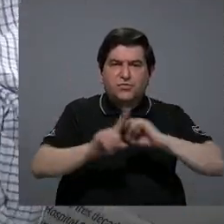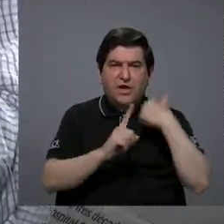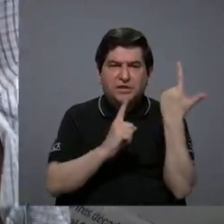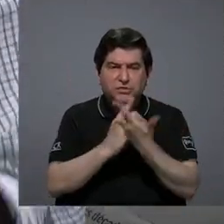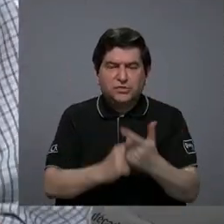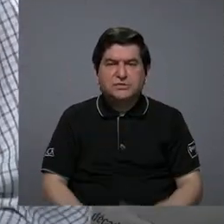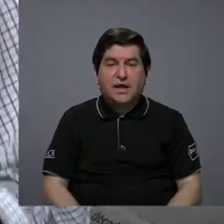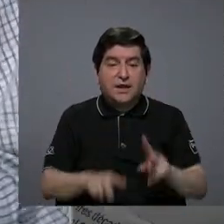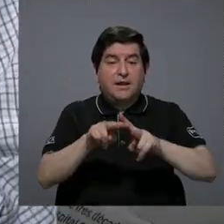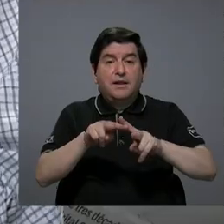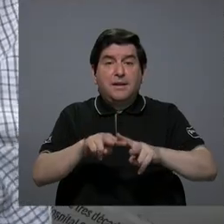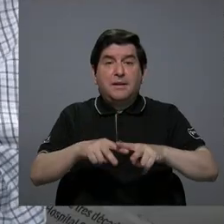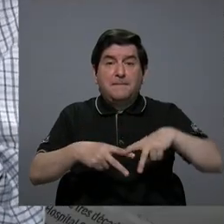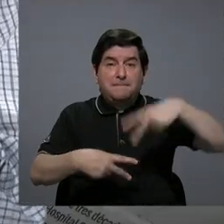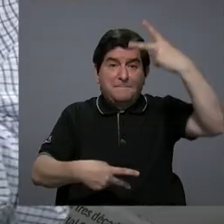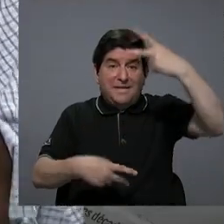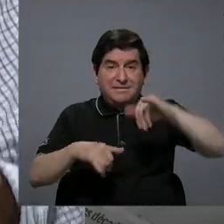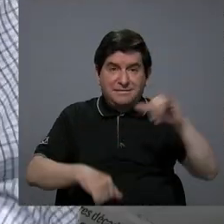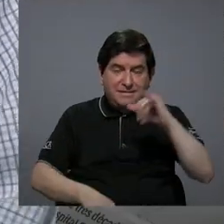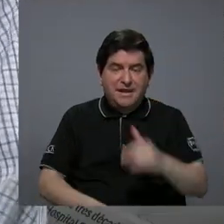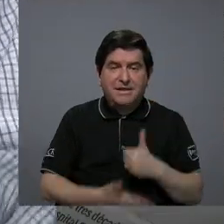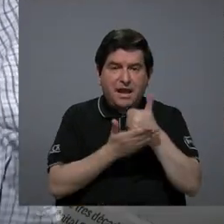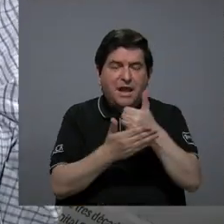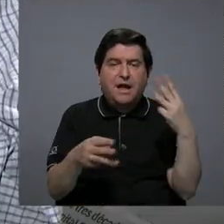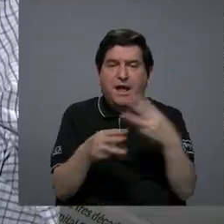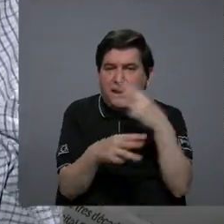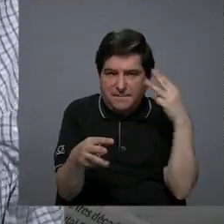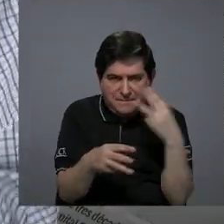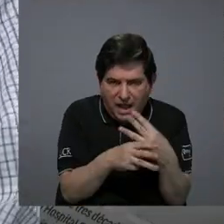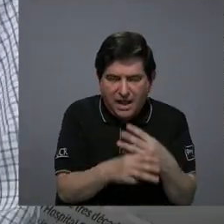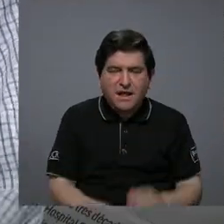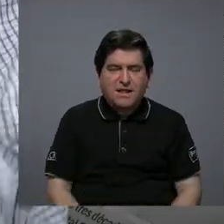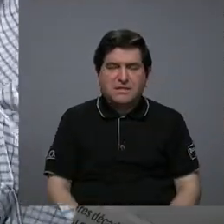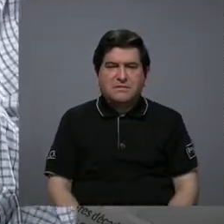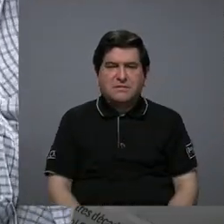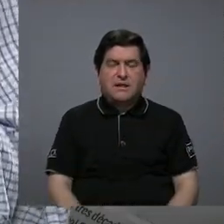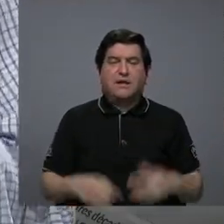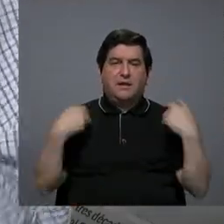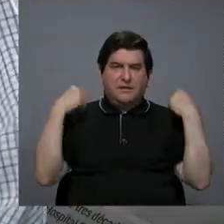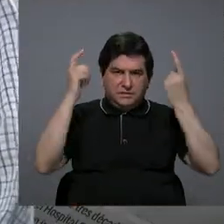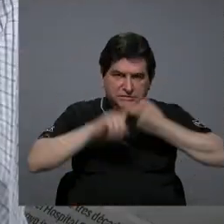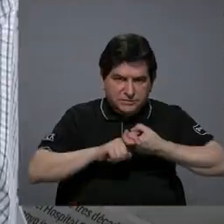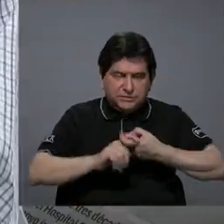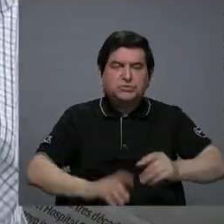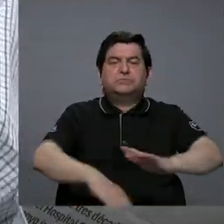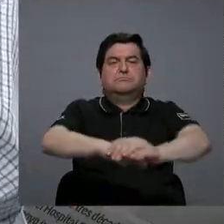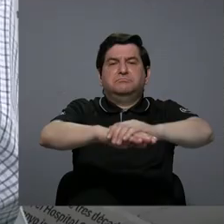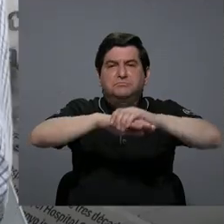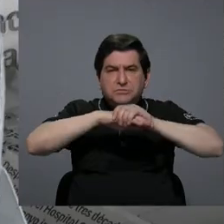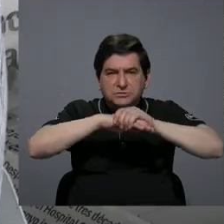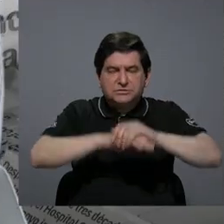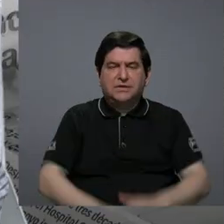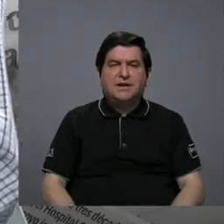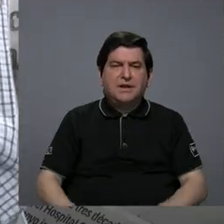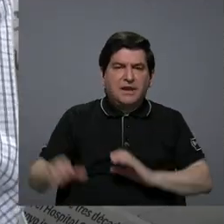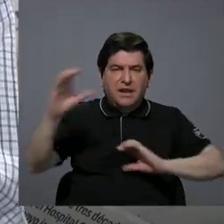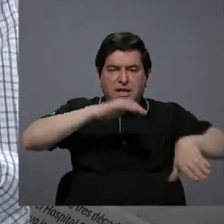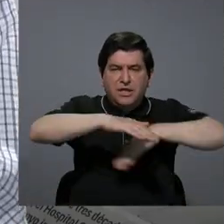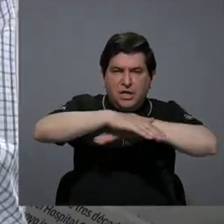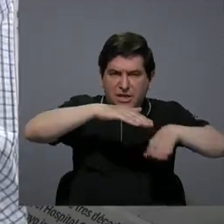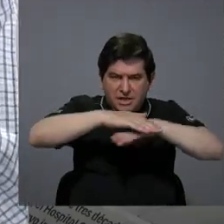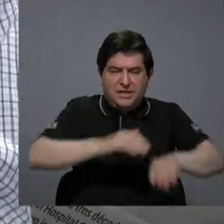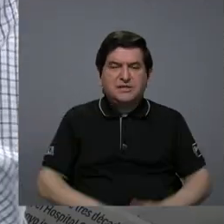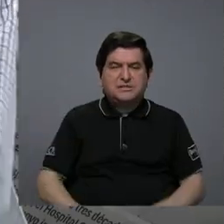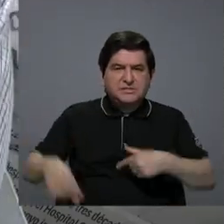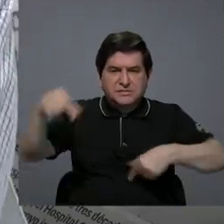una enorme ventana para ayudarnos en matemáticas en castellano en inglés en las ciencias básicas